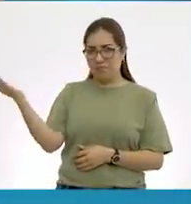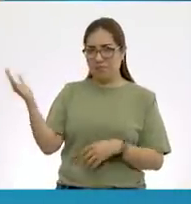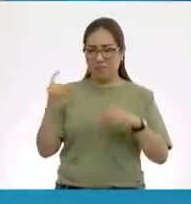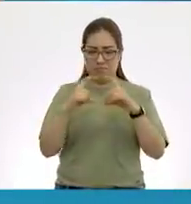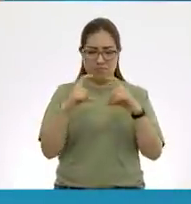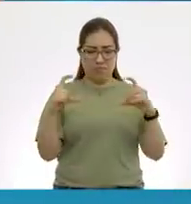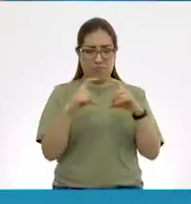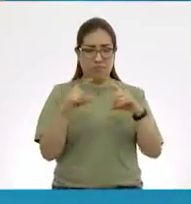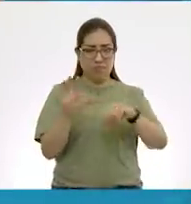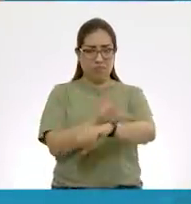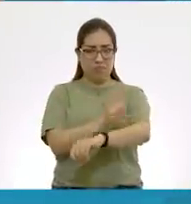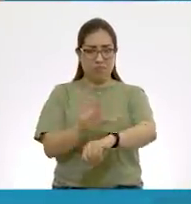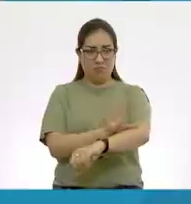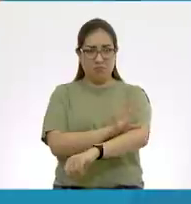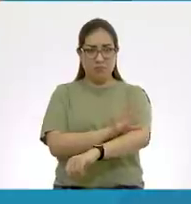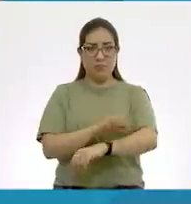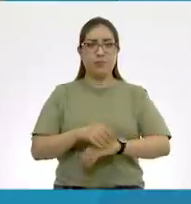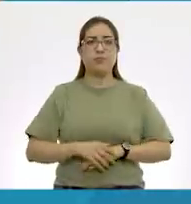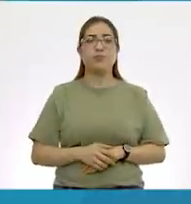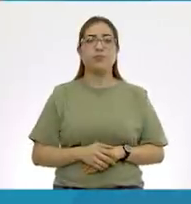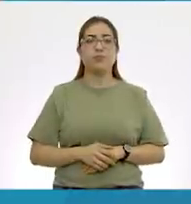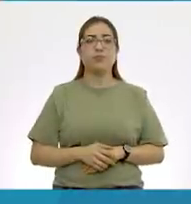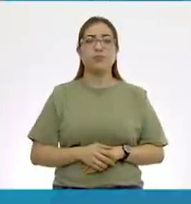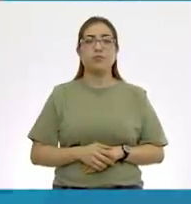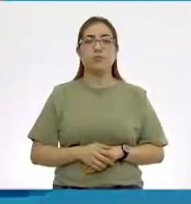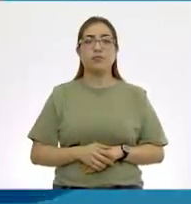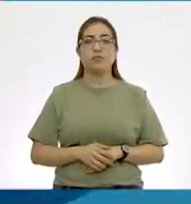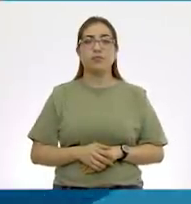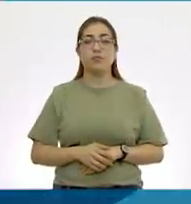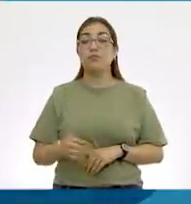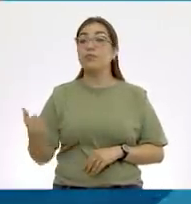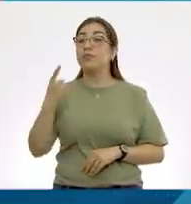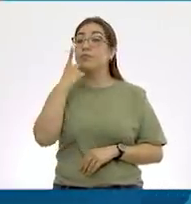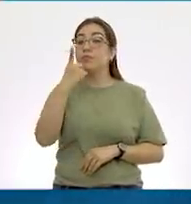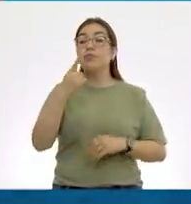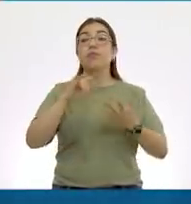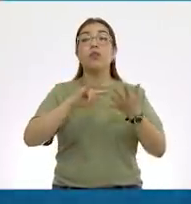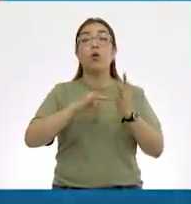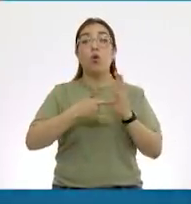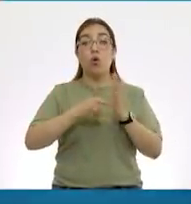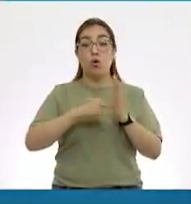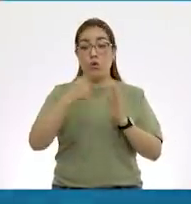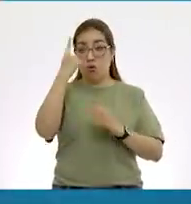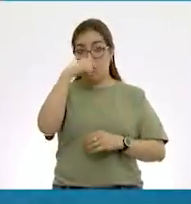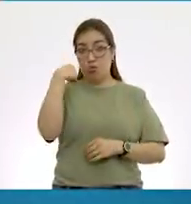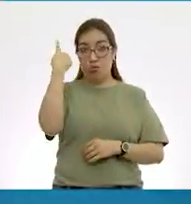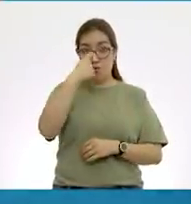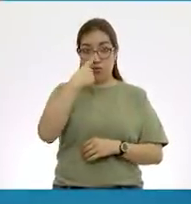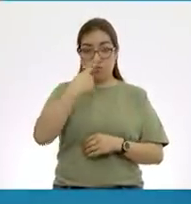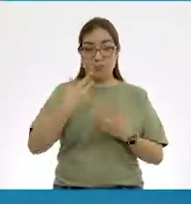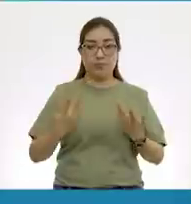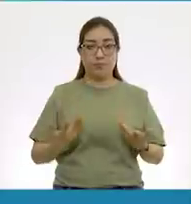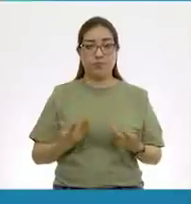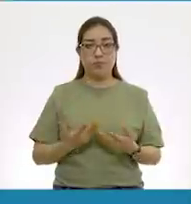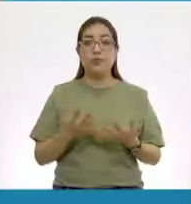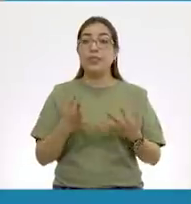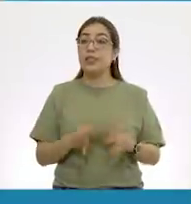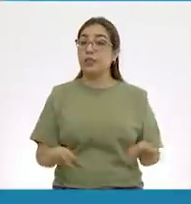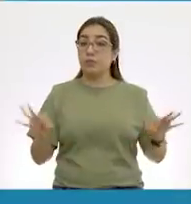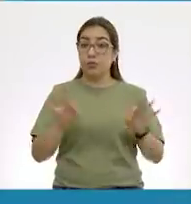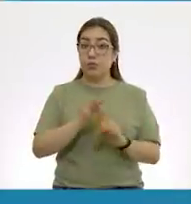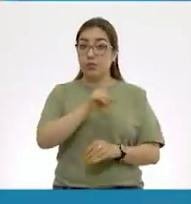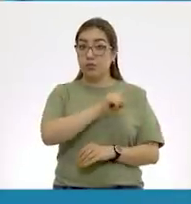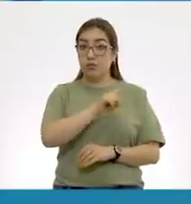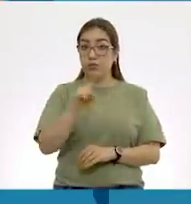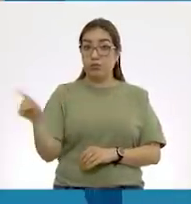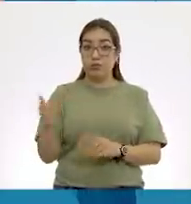estilos. Pero bueno, finalmente, marca las horas. Y está señalado. Muy importante para nuestros alumnos en